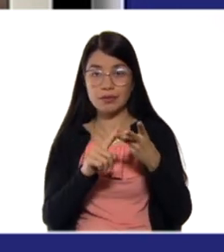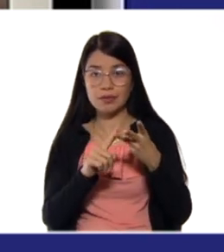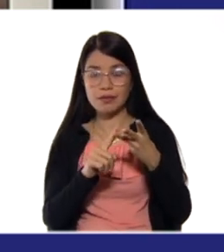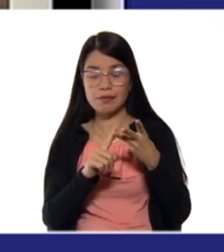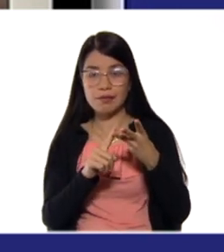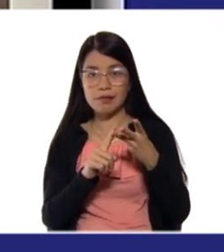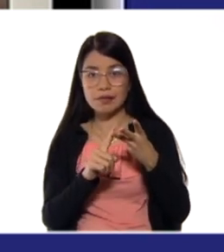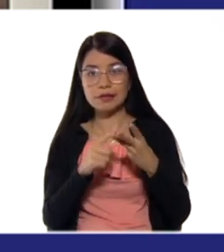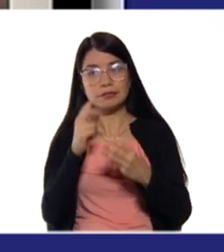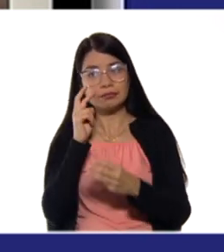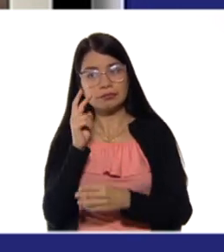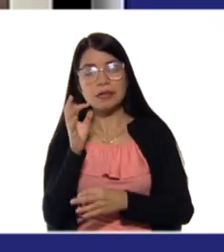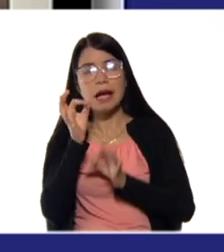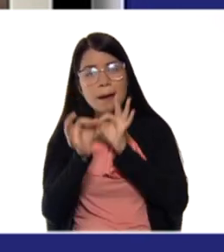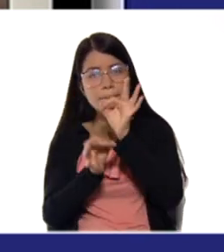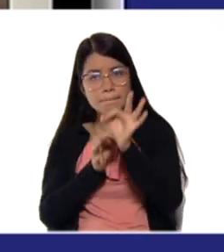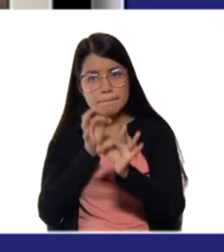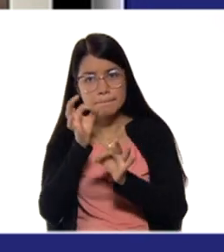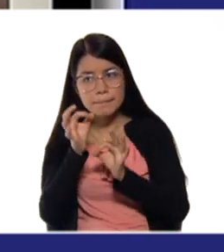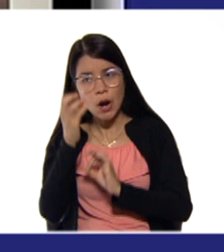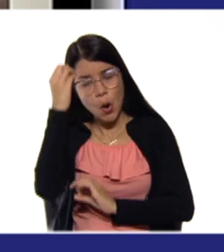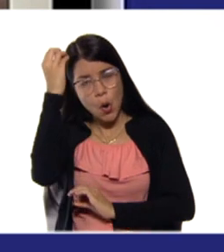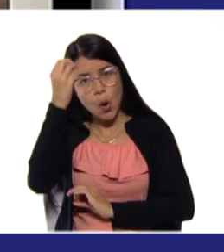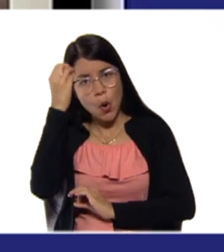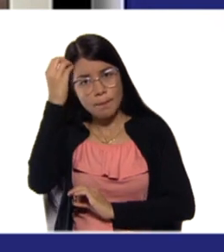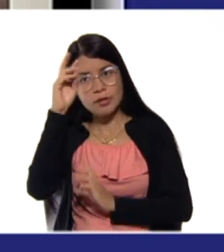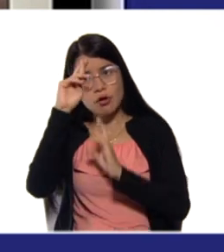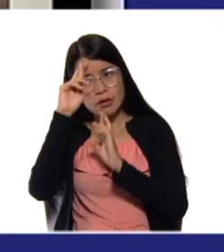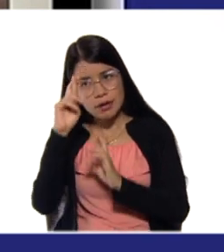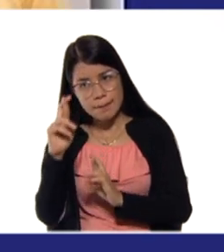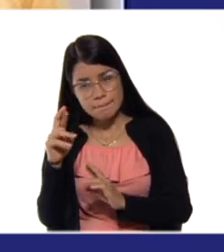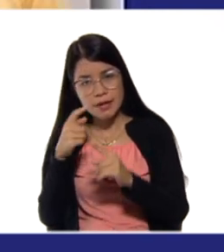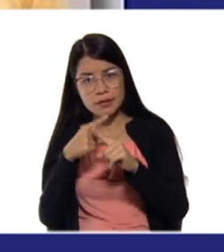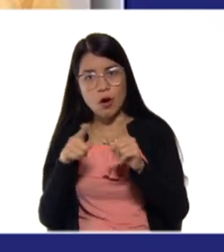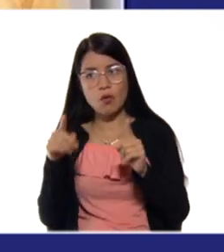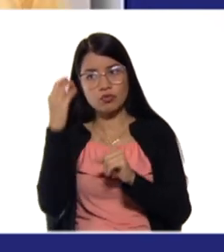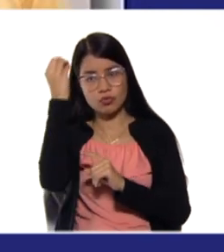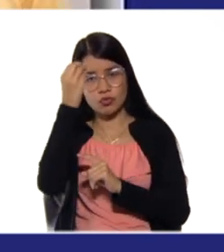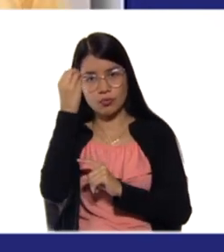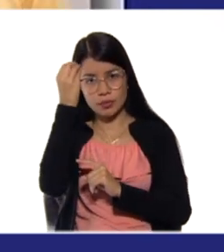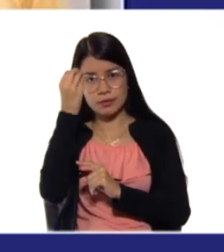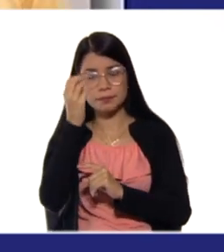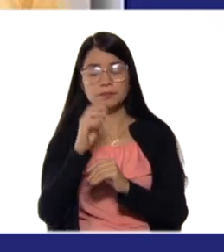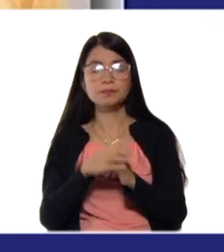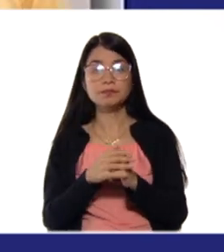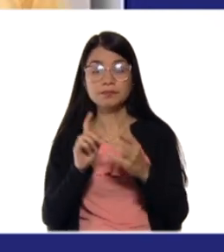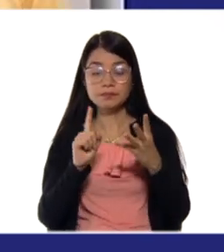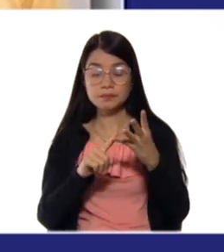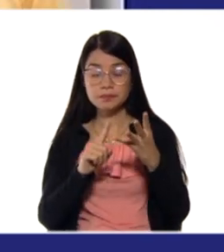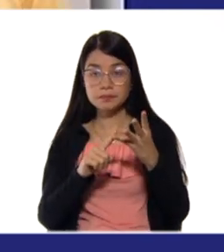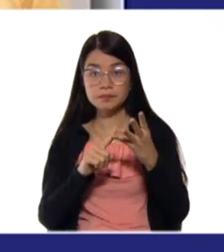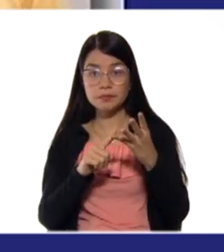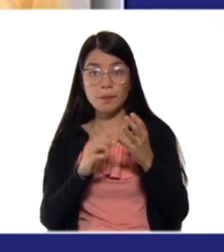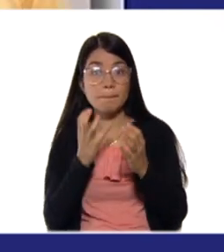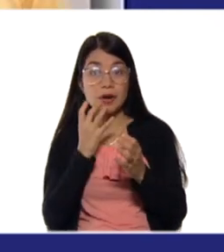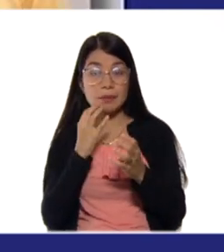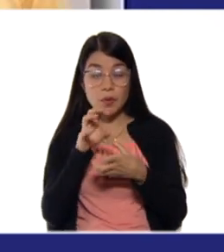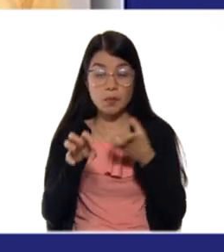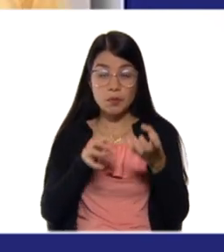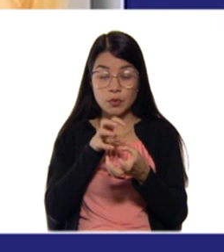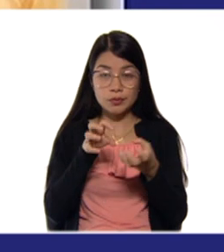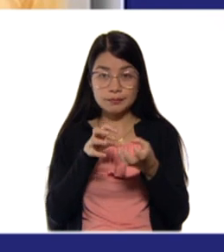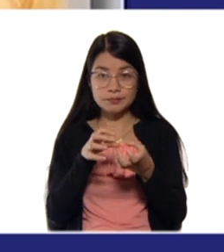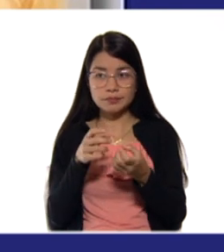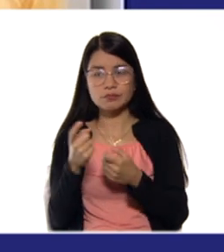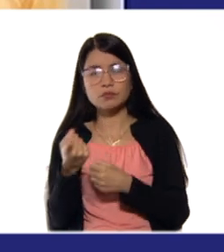una comunicación asertiva y respeta el punto de vista del otro. 4. Si surge algún conflicto, trata de